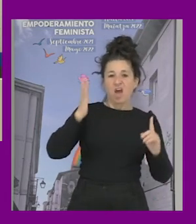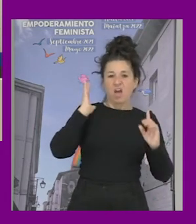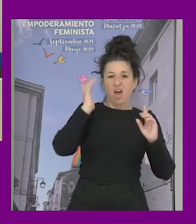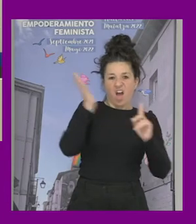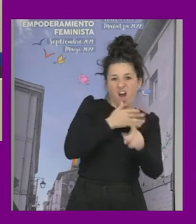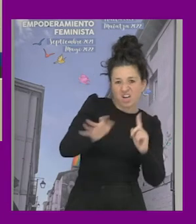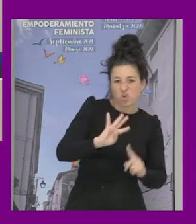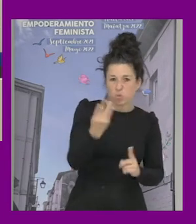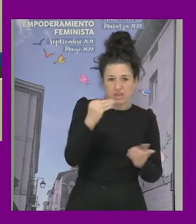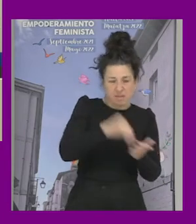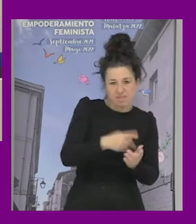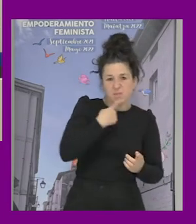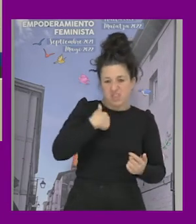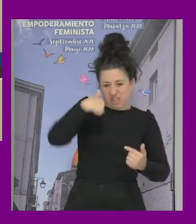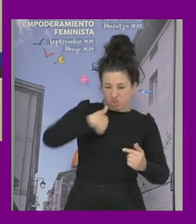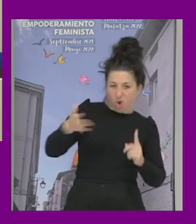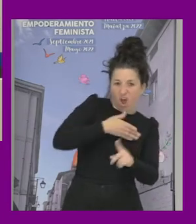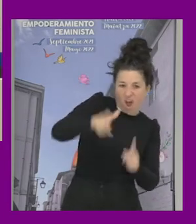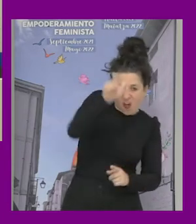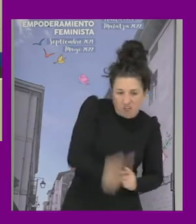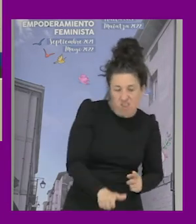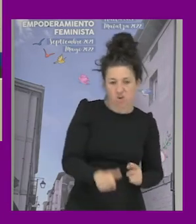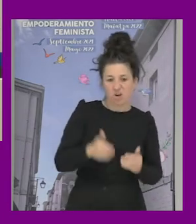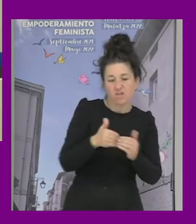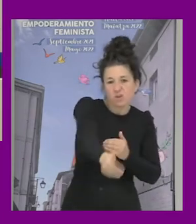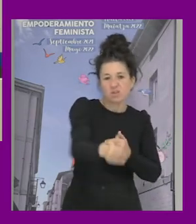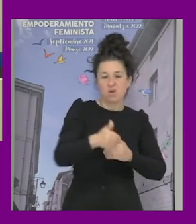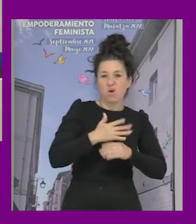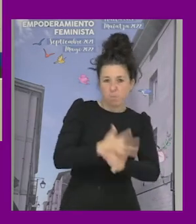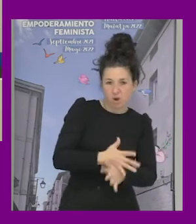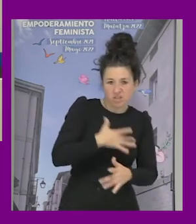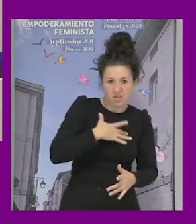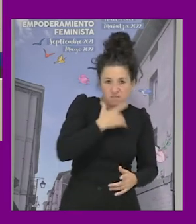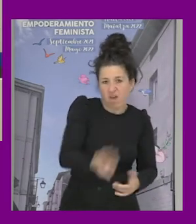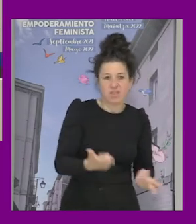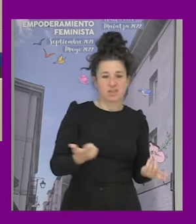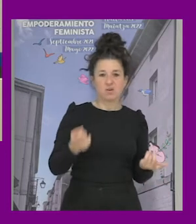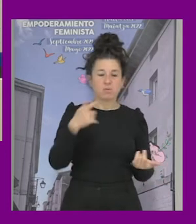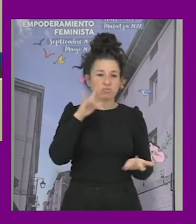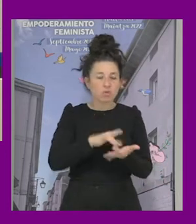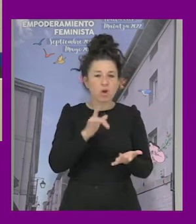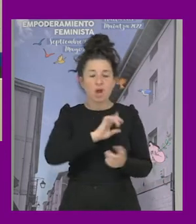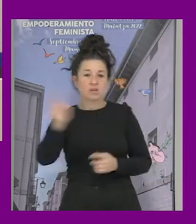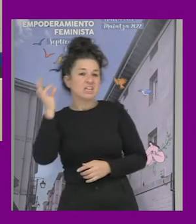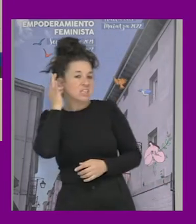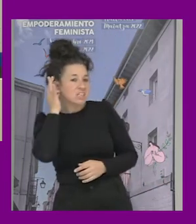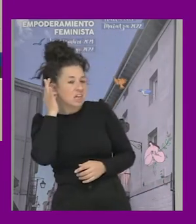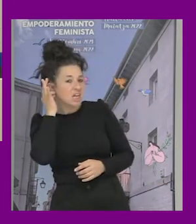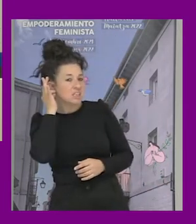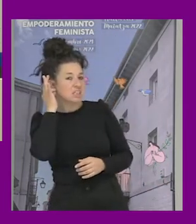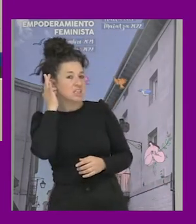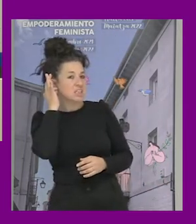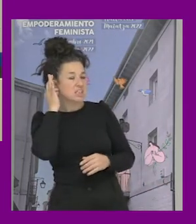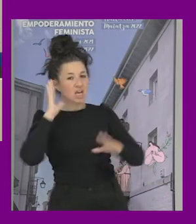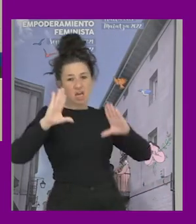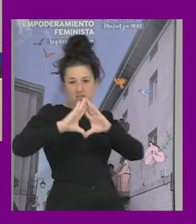que me dicen que soy un agresor y que seré un potencial violador a unas chicas que se identifican desde el feminismo de una forma muy